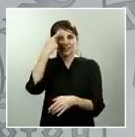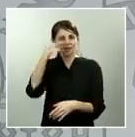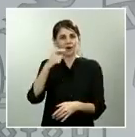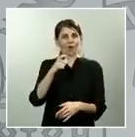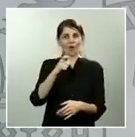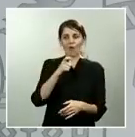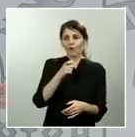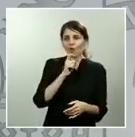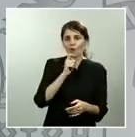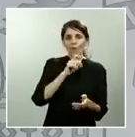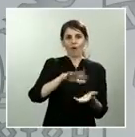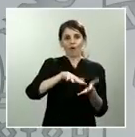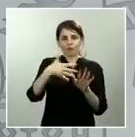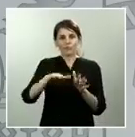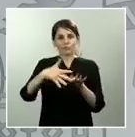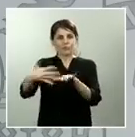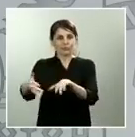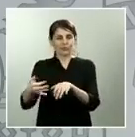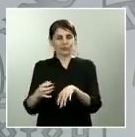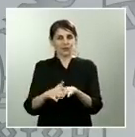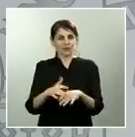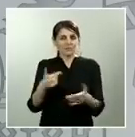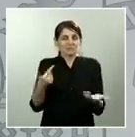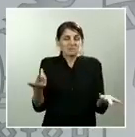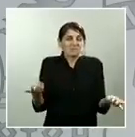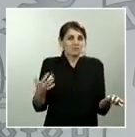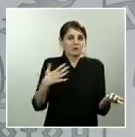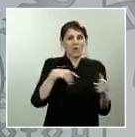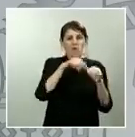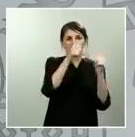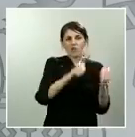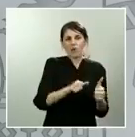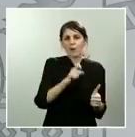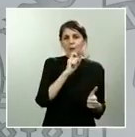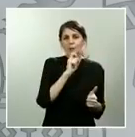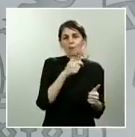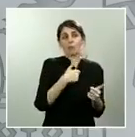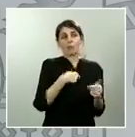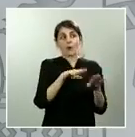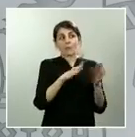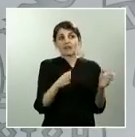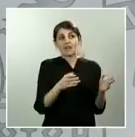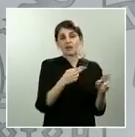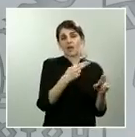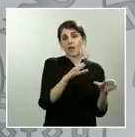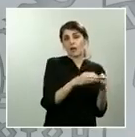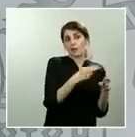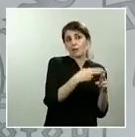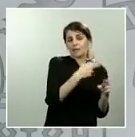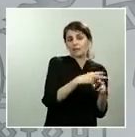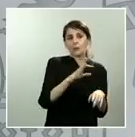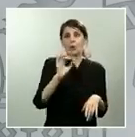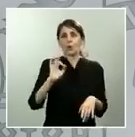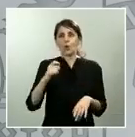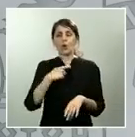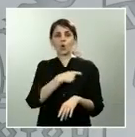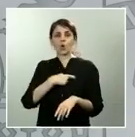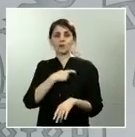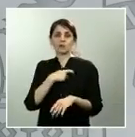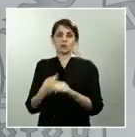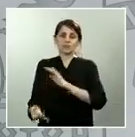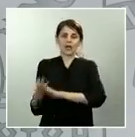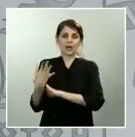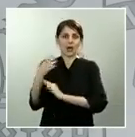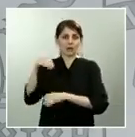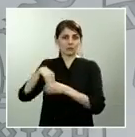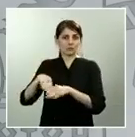importancia si se trata de una mesa de partido o si se trata de una comisión en el Congreso de los Diputados. Es un elemento a juicio